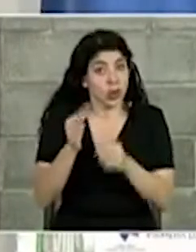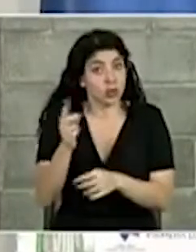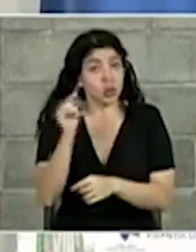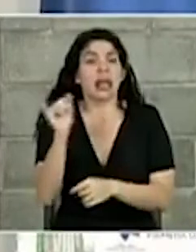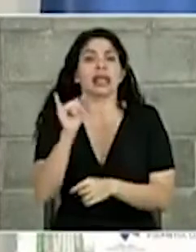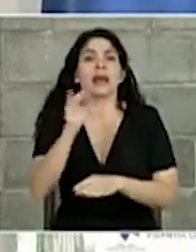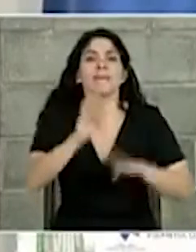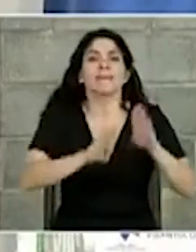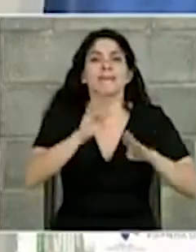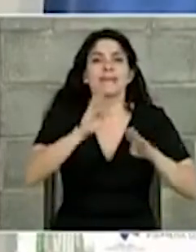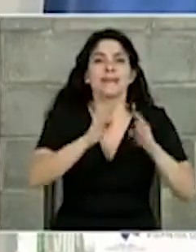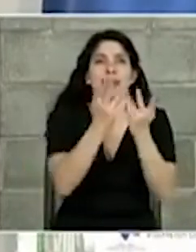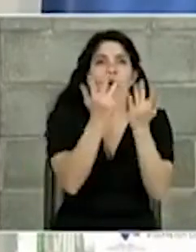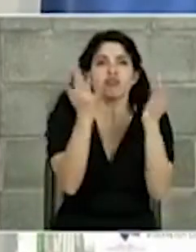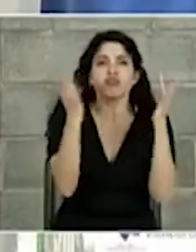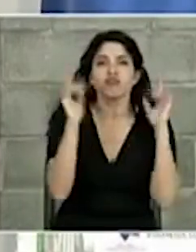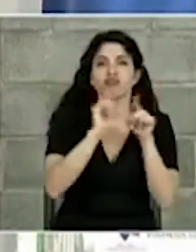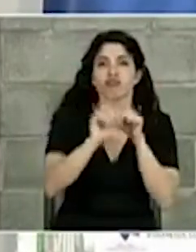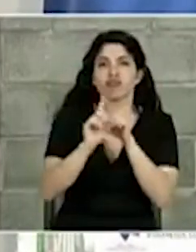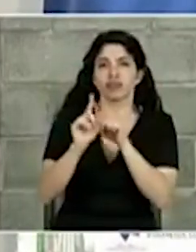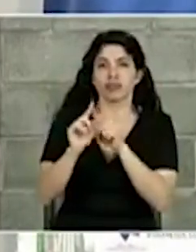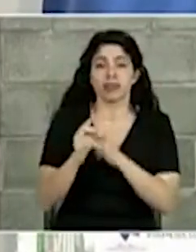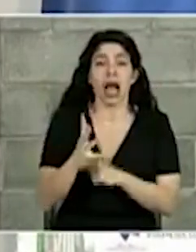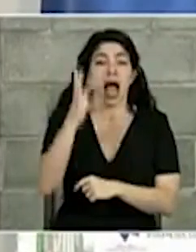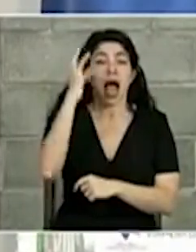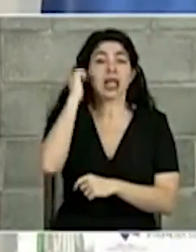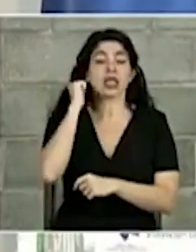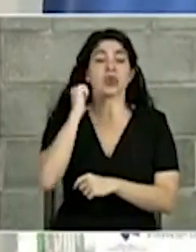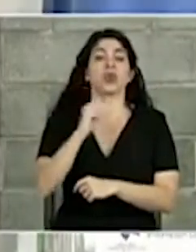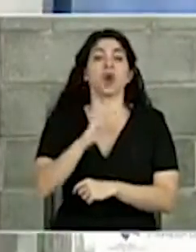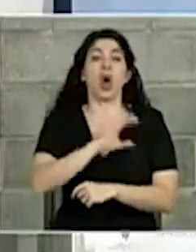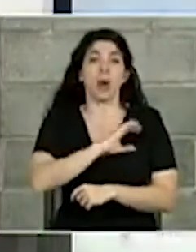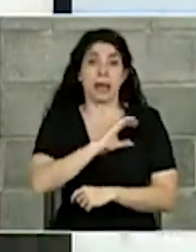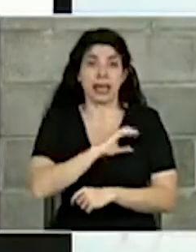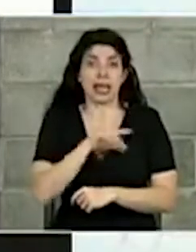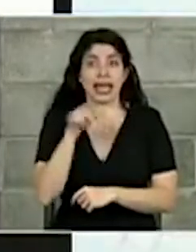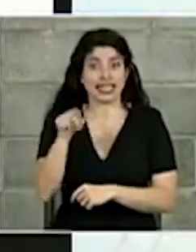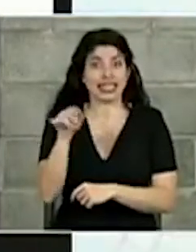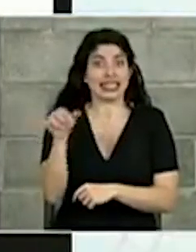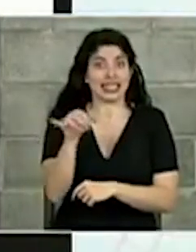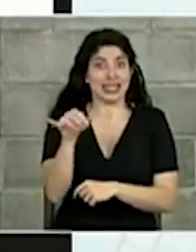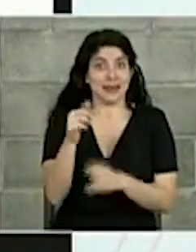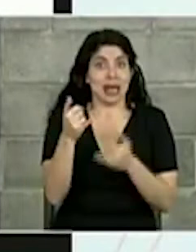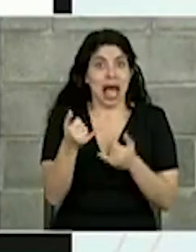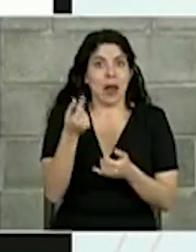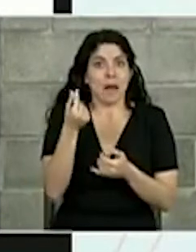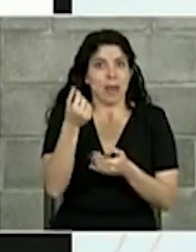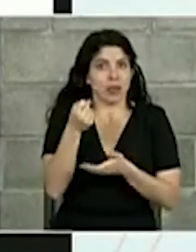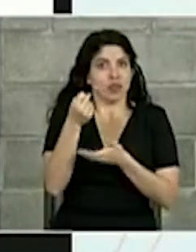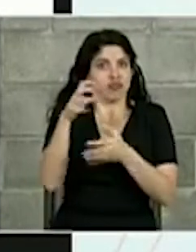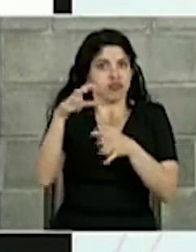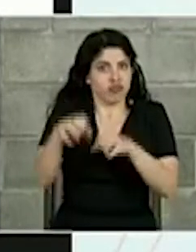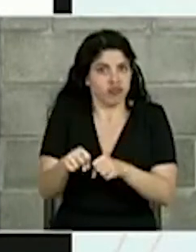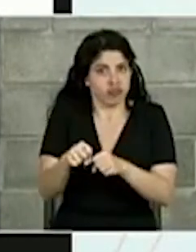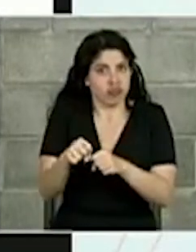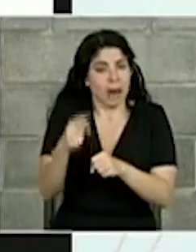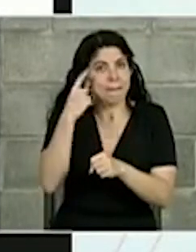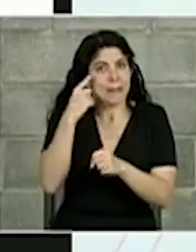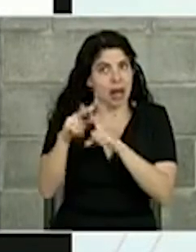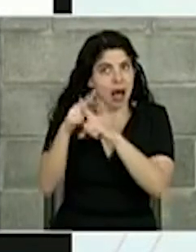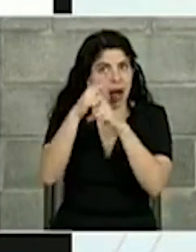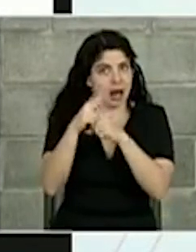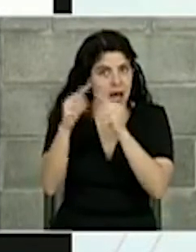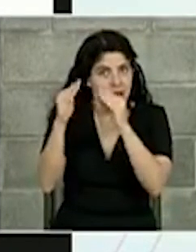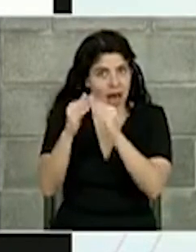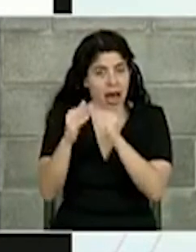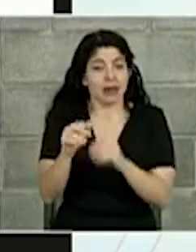sino de biodiversidad. La antigua comandancia, en este momento también hay un monto comprometido para poderla restaurar,